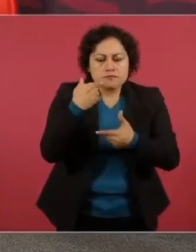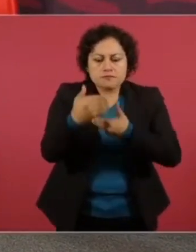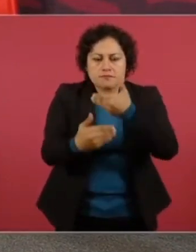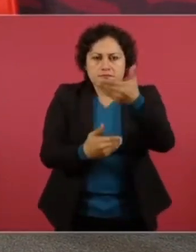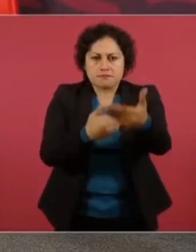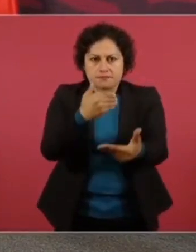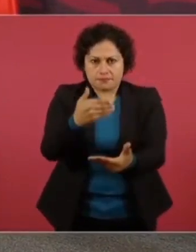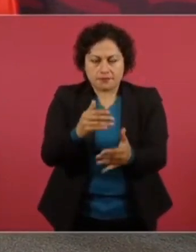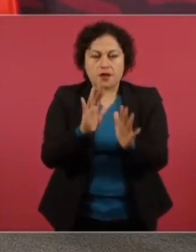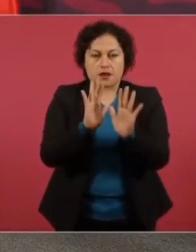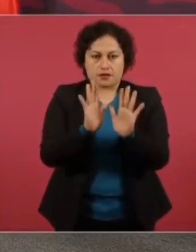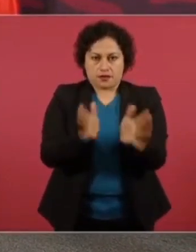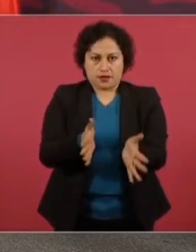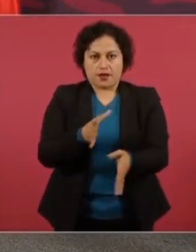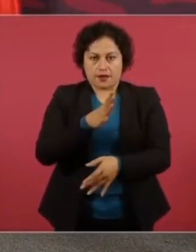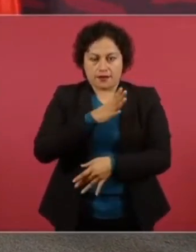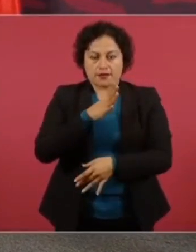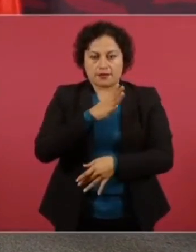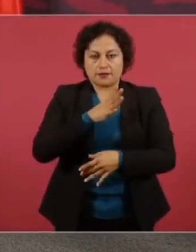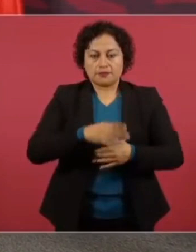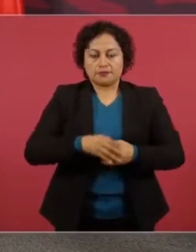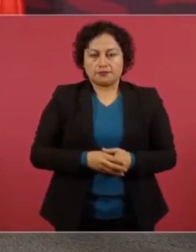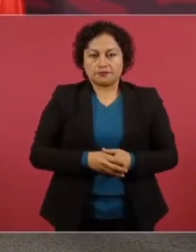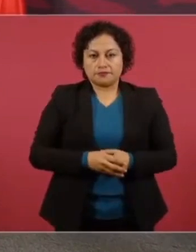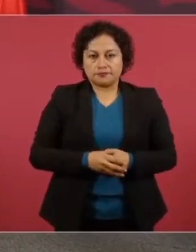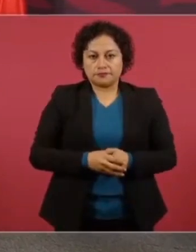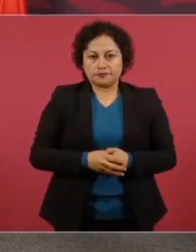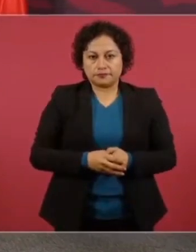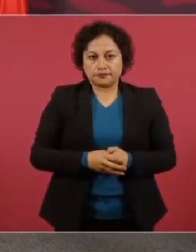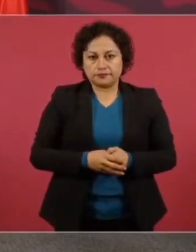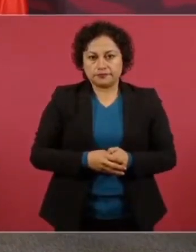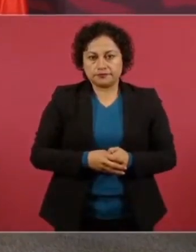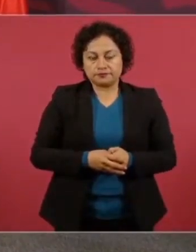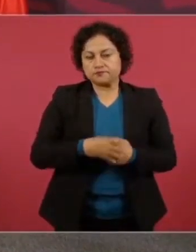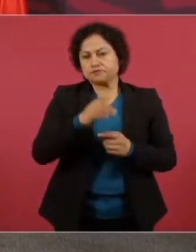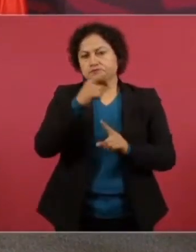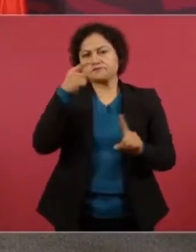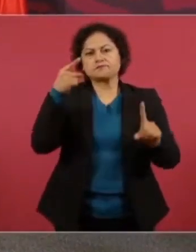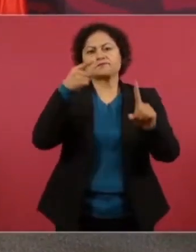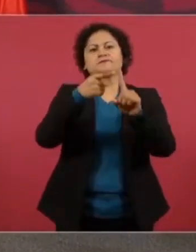para buscar el rescate.